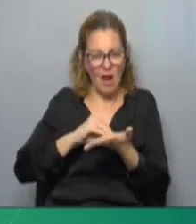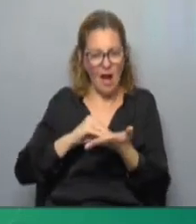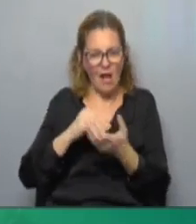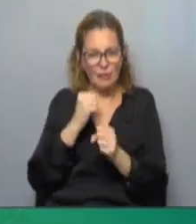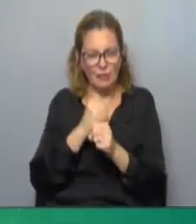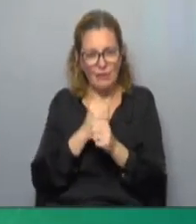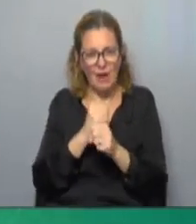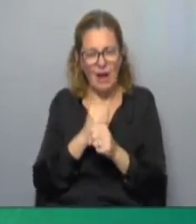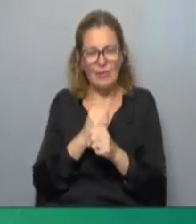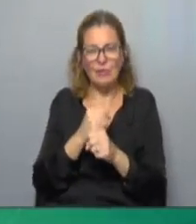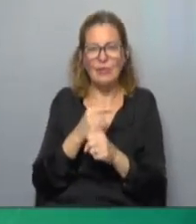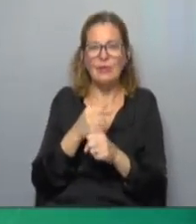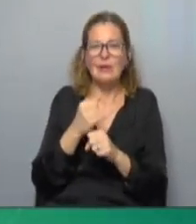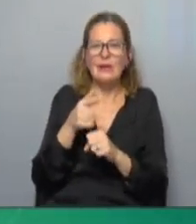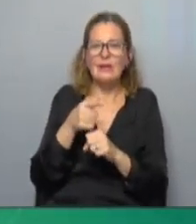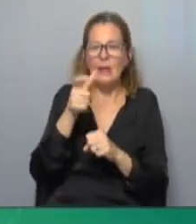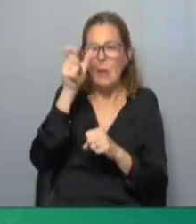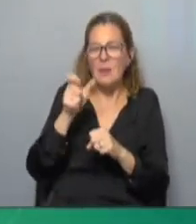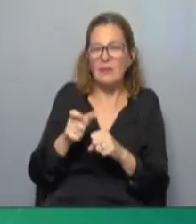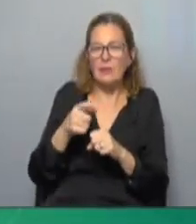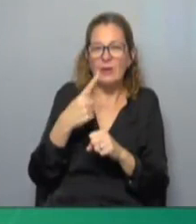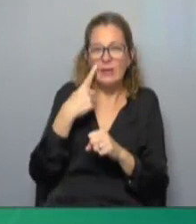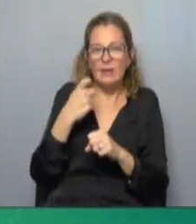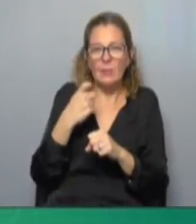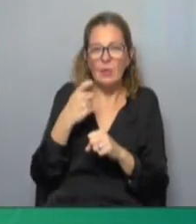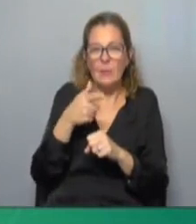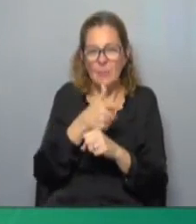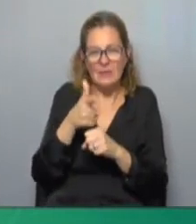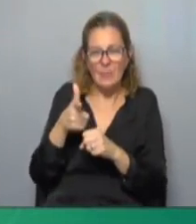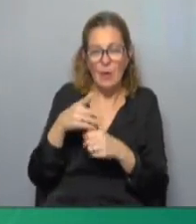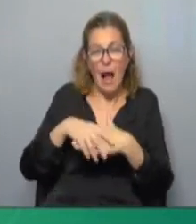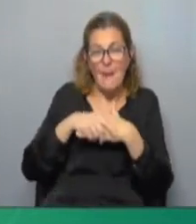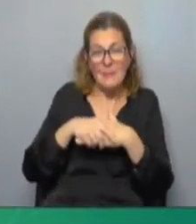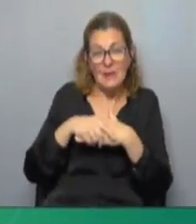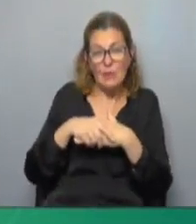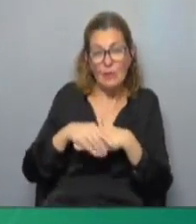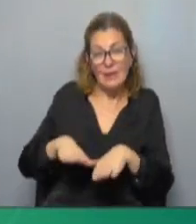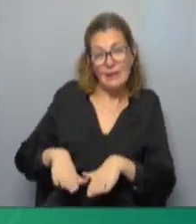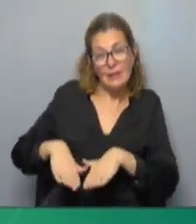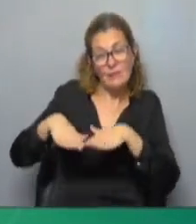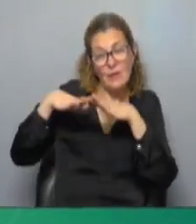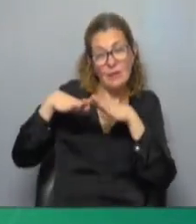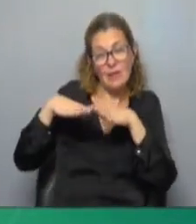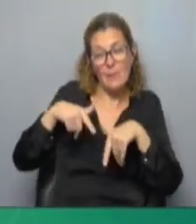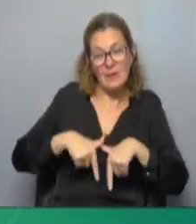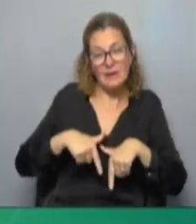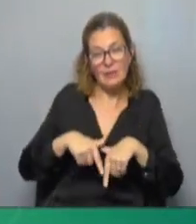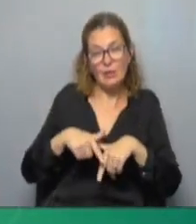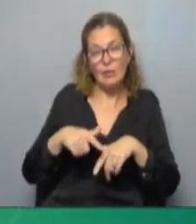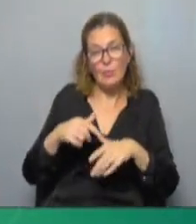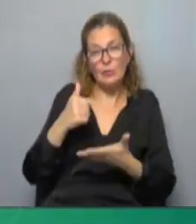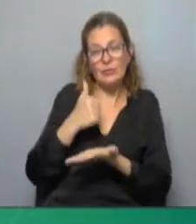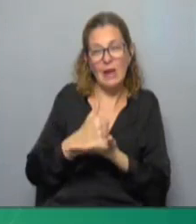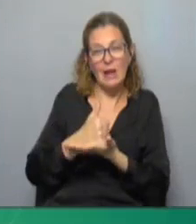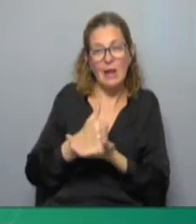de sus redes sociales Miguel Cruz la persona identificada como la que disparó era un amigo personal desde la infancia del fallecido ministro y se encuentra